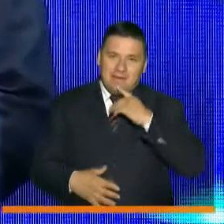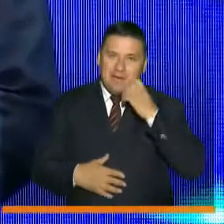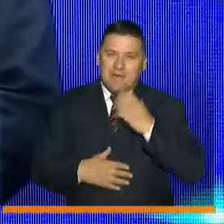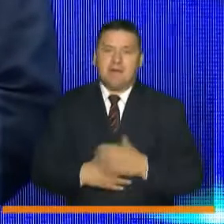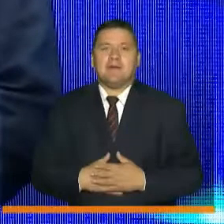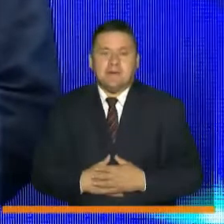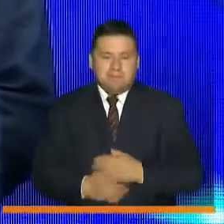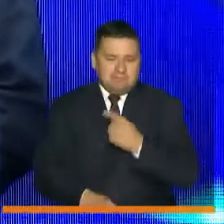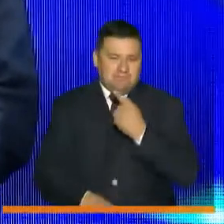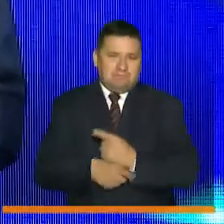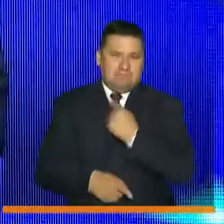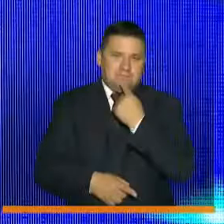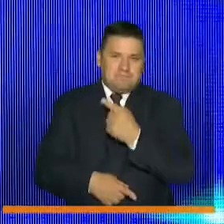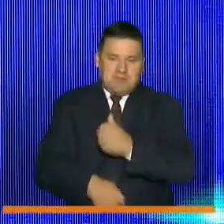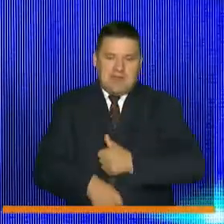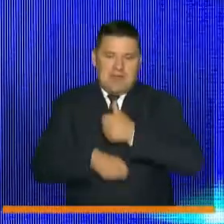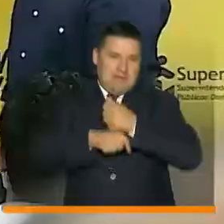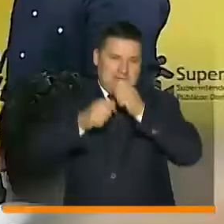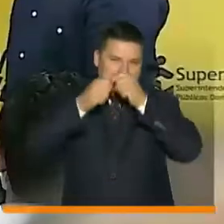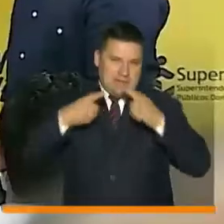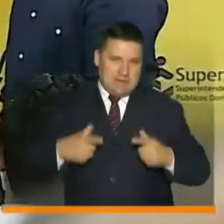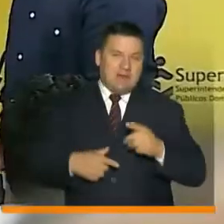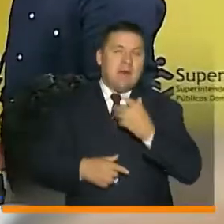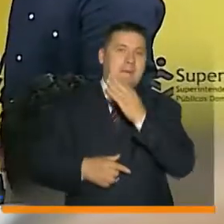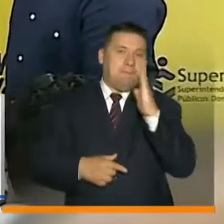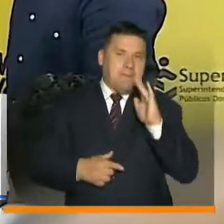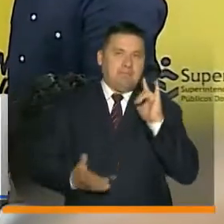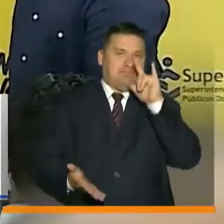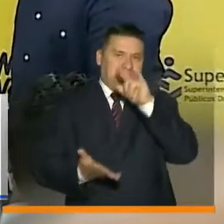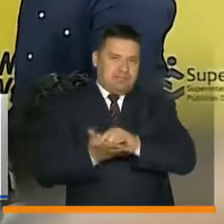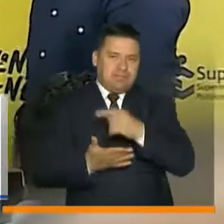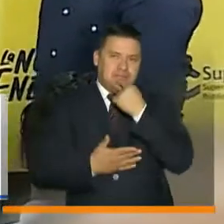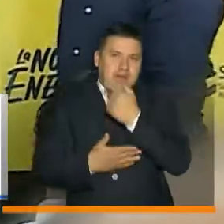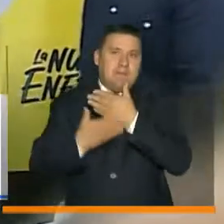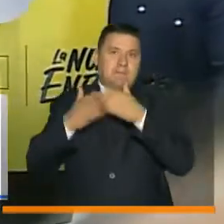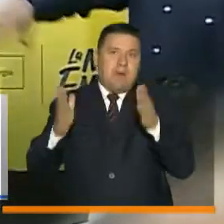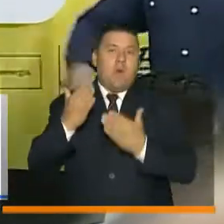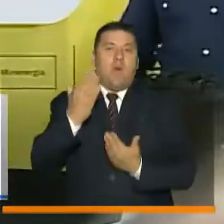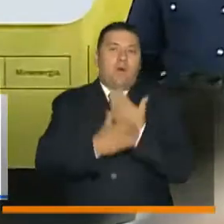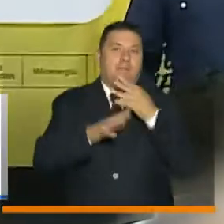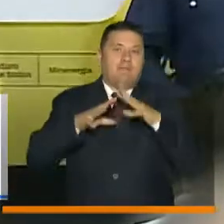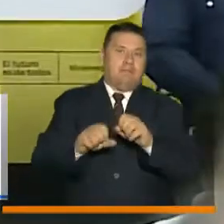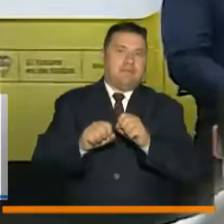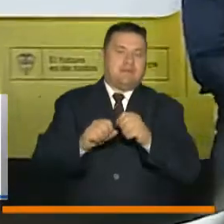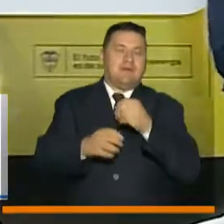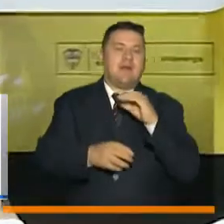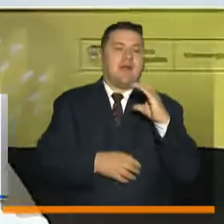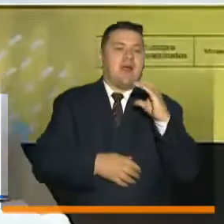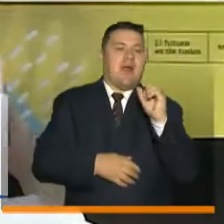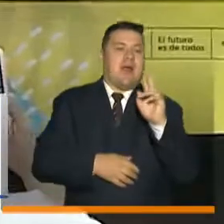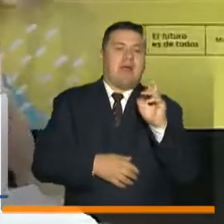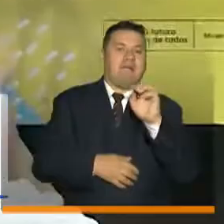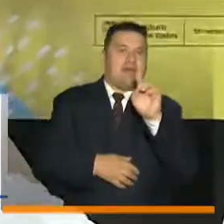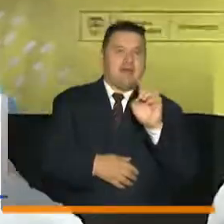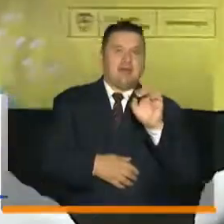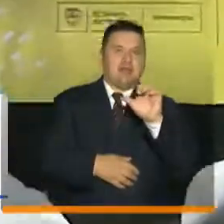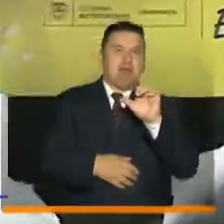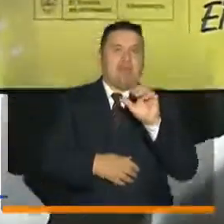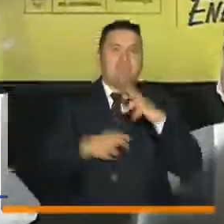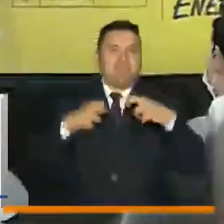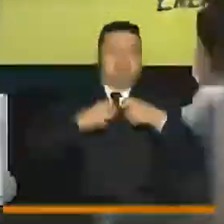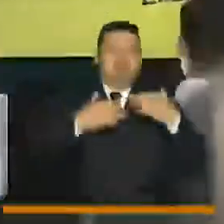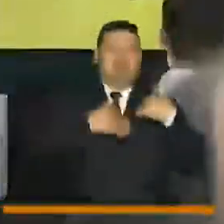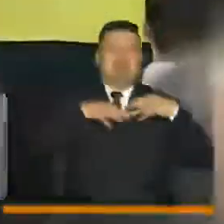Así lo aseguró el jefe de Estado en Barranquilla al intervenir en el evento de entrada en operación de Caribe Sol, nuevo operador de energía